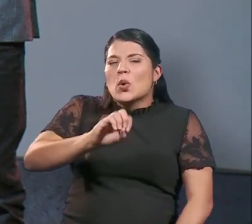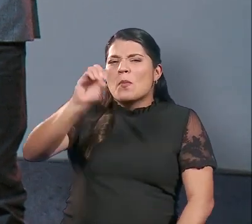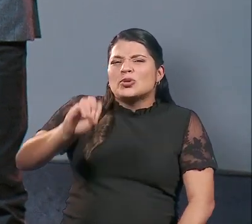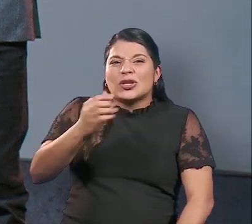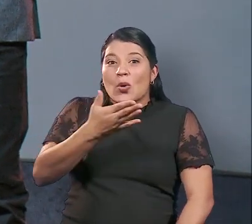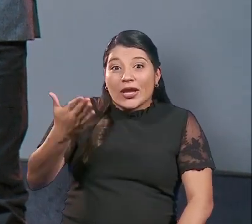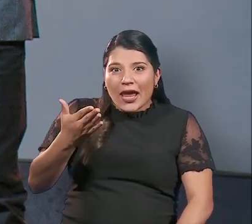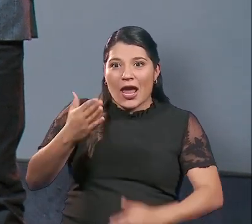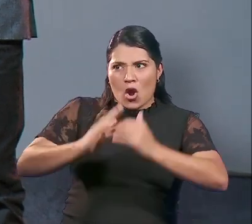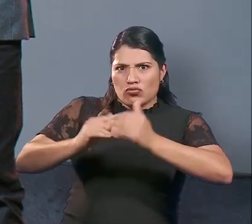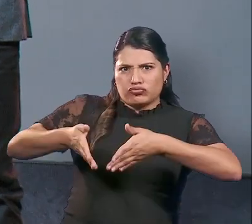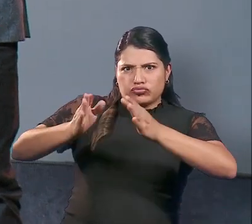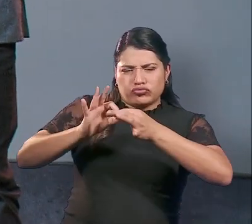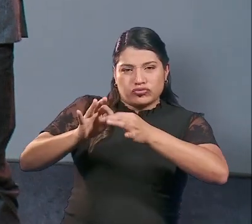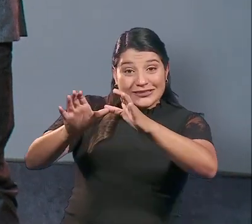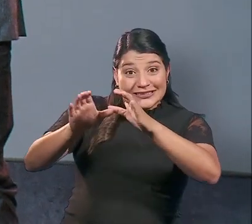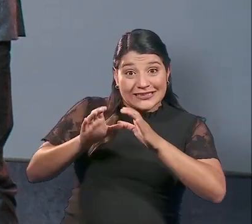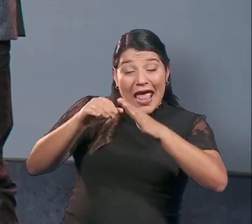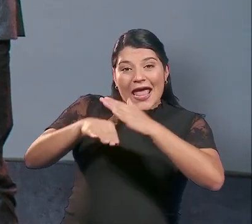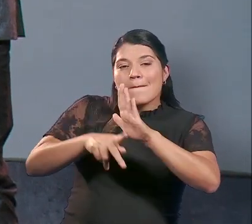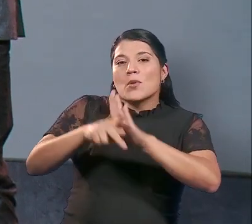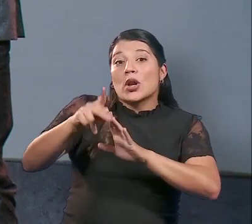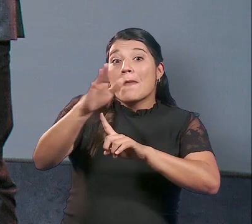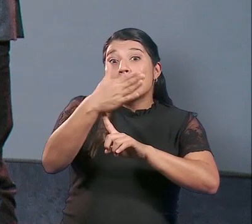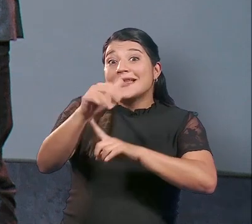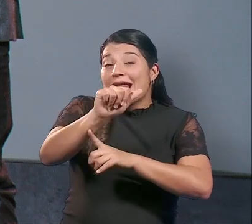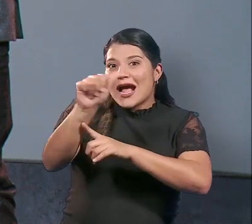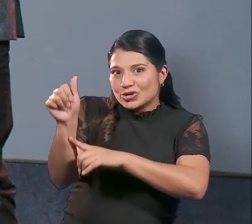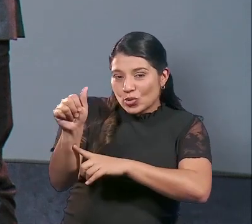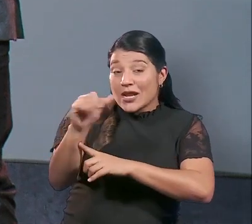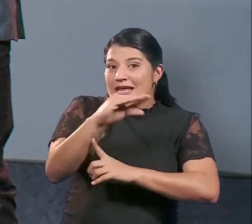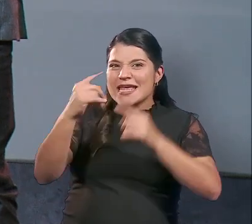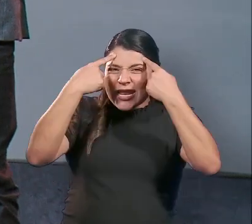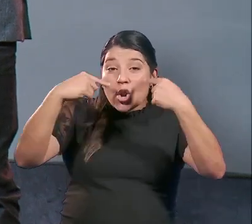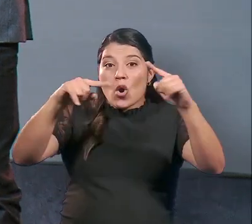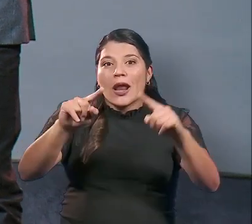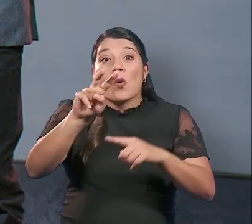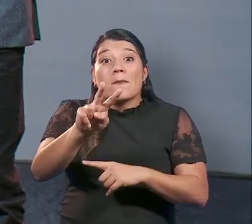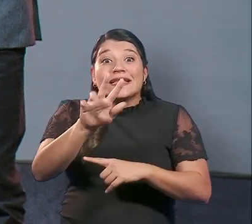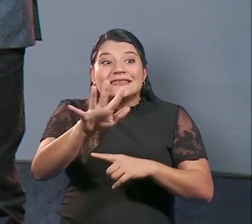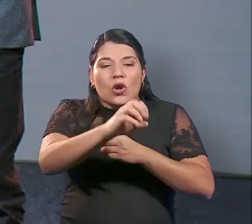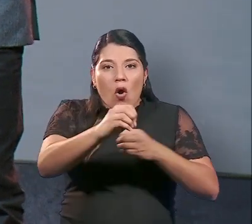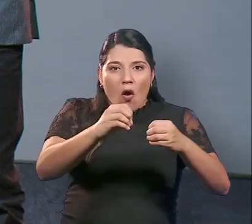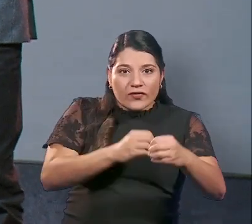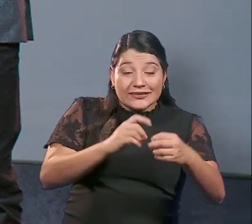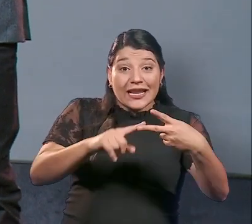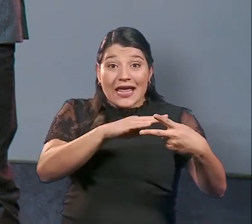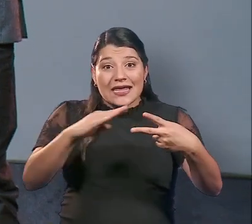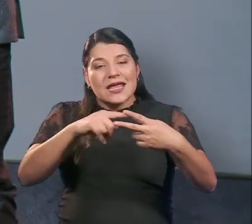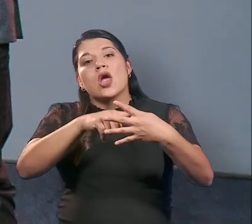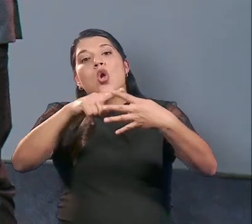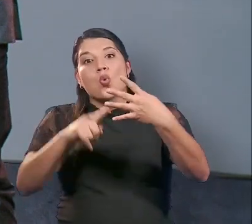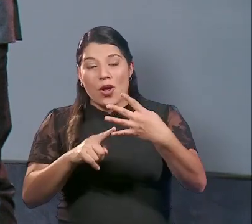% las edificaciones certificadas en el Programa de Banderas Ecológicas, llegando a un total de 25 oficinas y